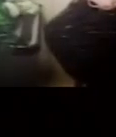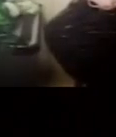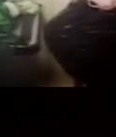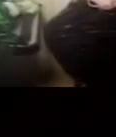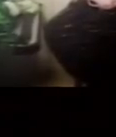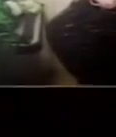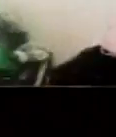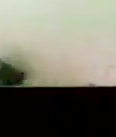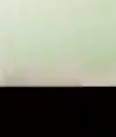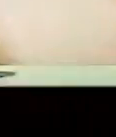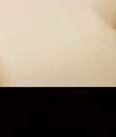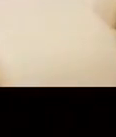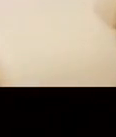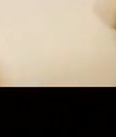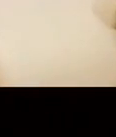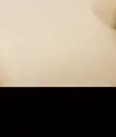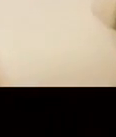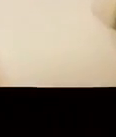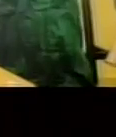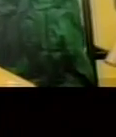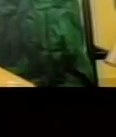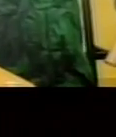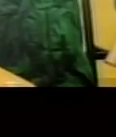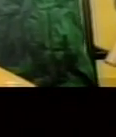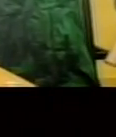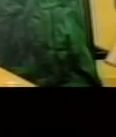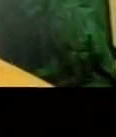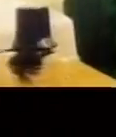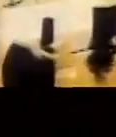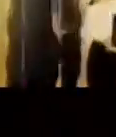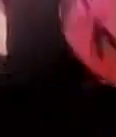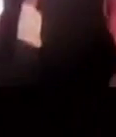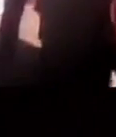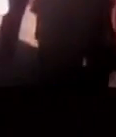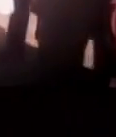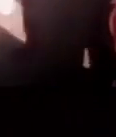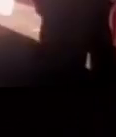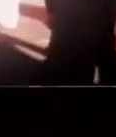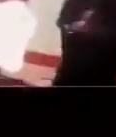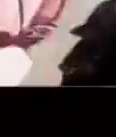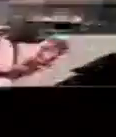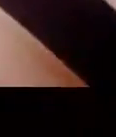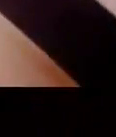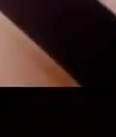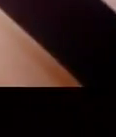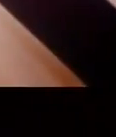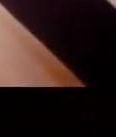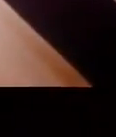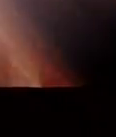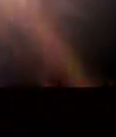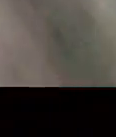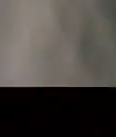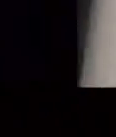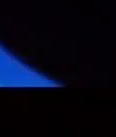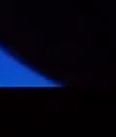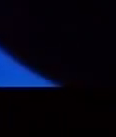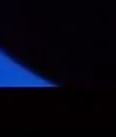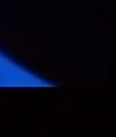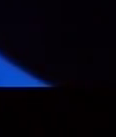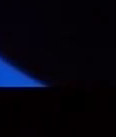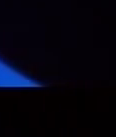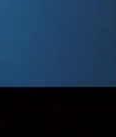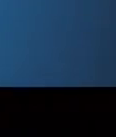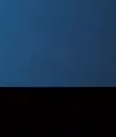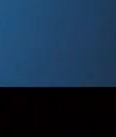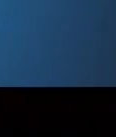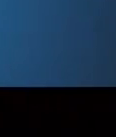protegerte constantemente de forma correcta. Evitar tocar personas y superficies. No tocarte la boca, la nariz